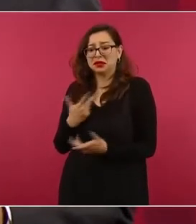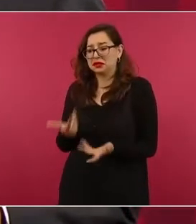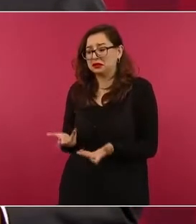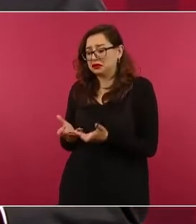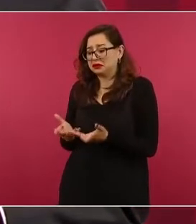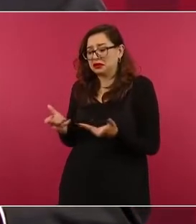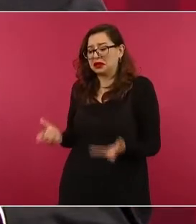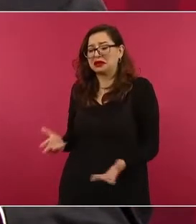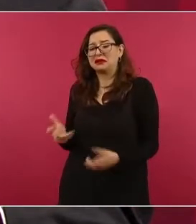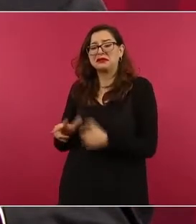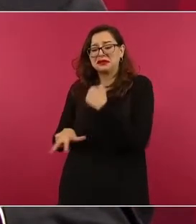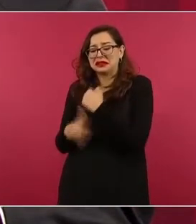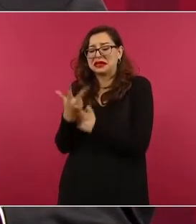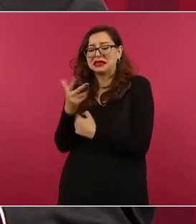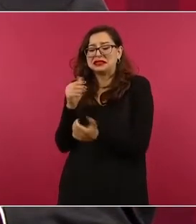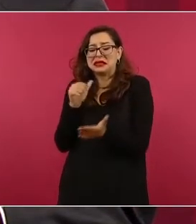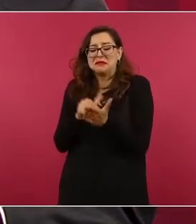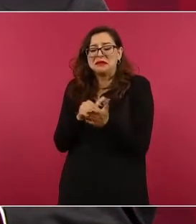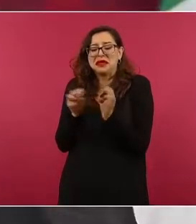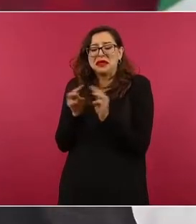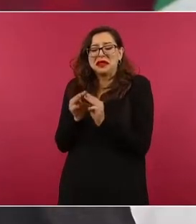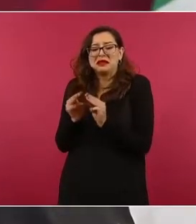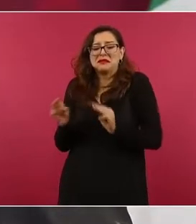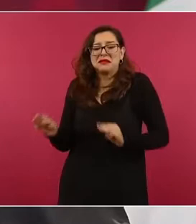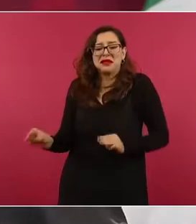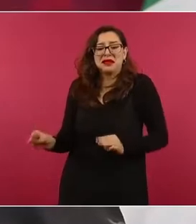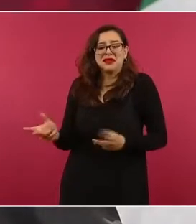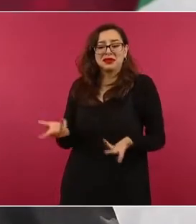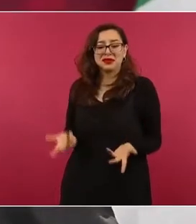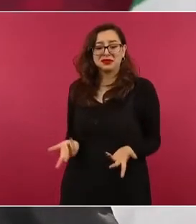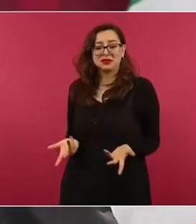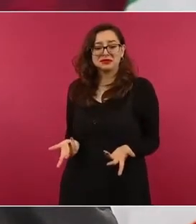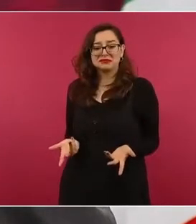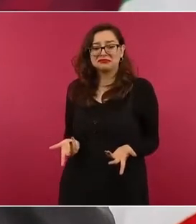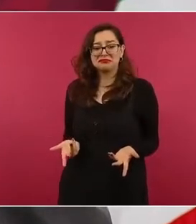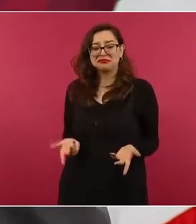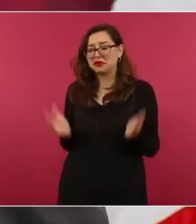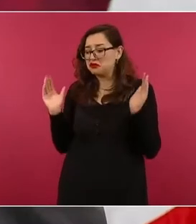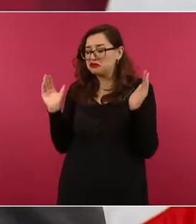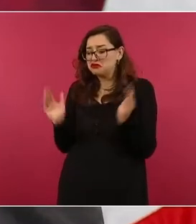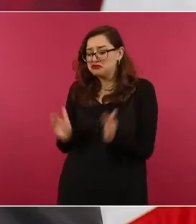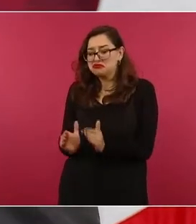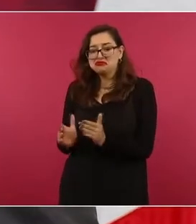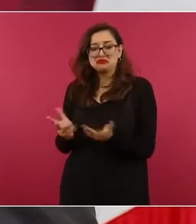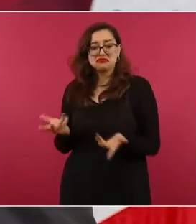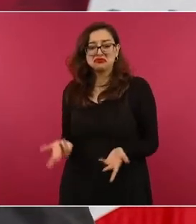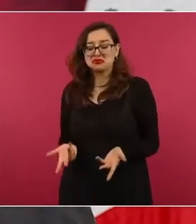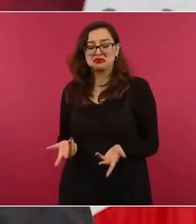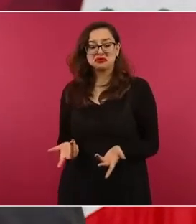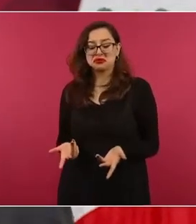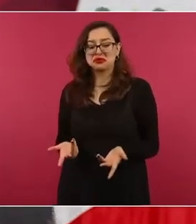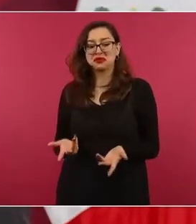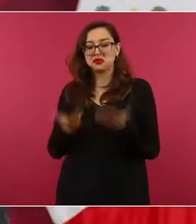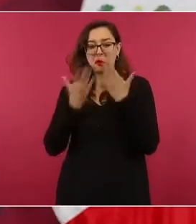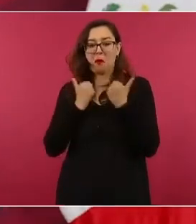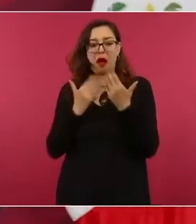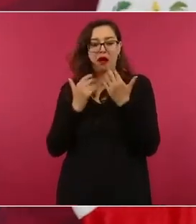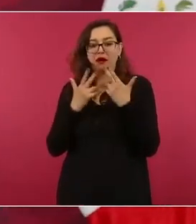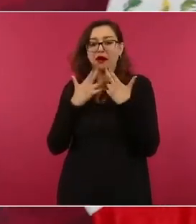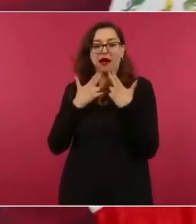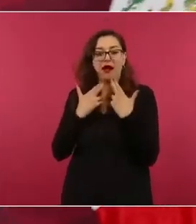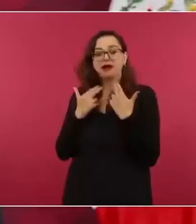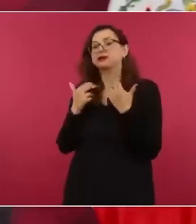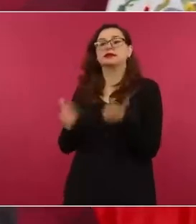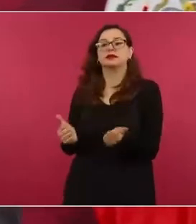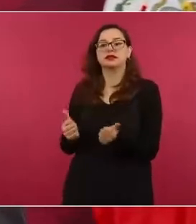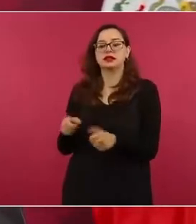mil metros cuadrados, es una quinta y ya es